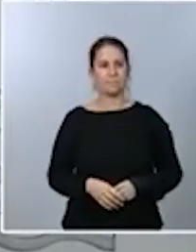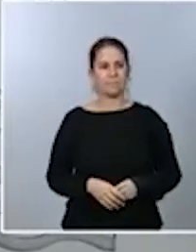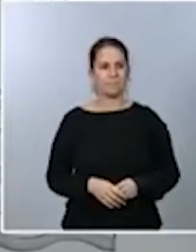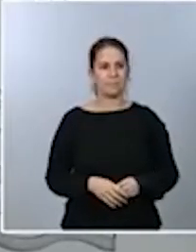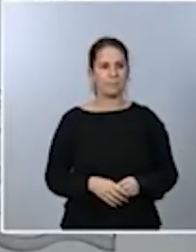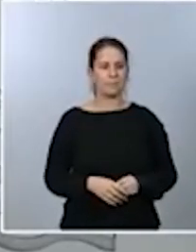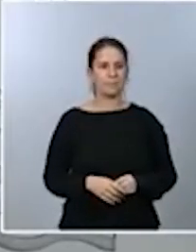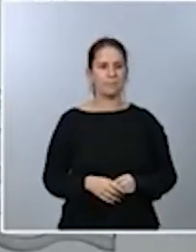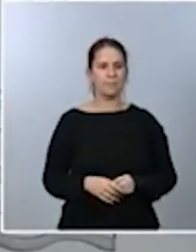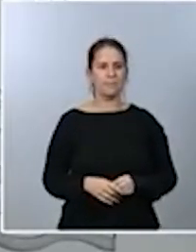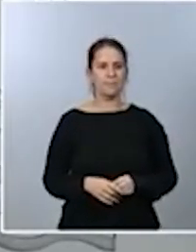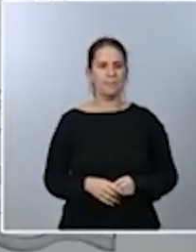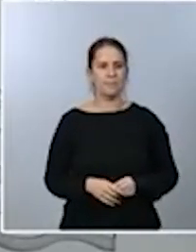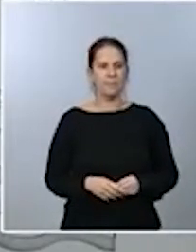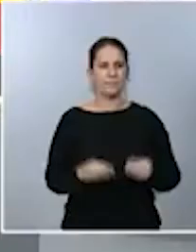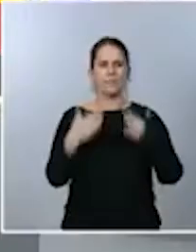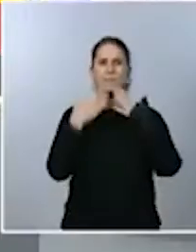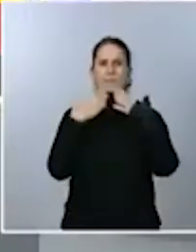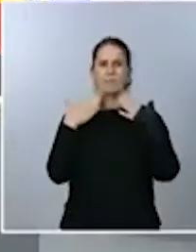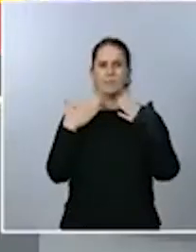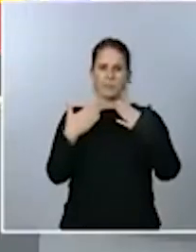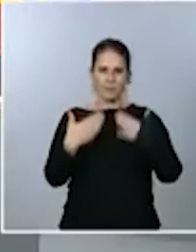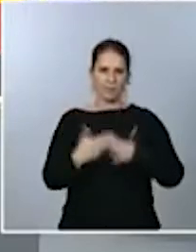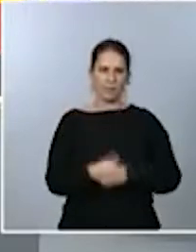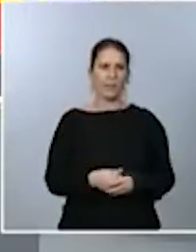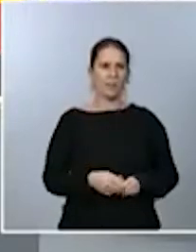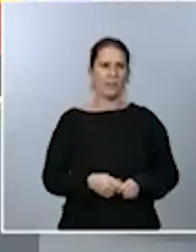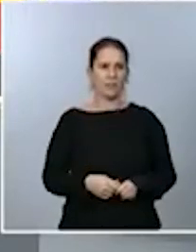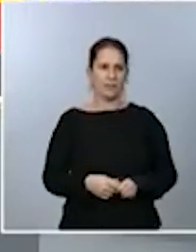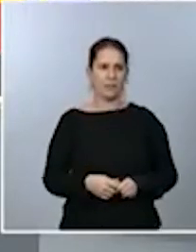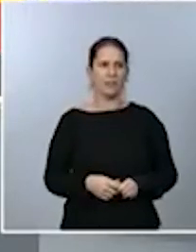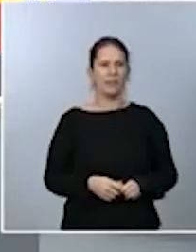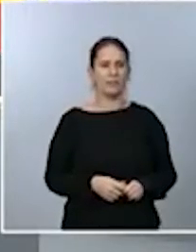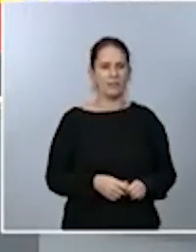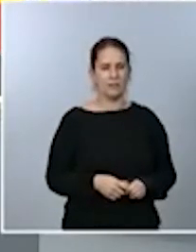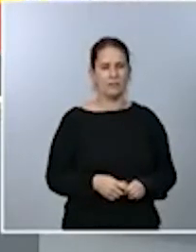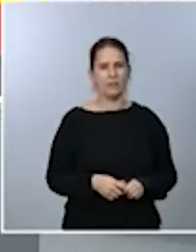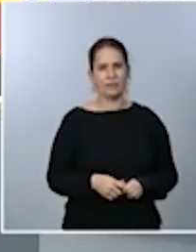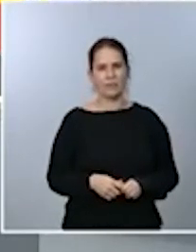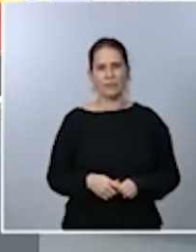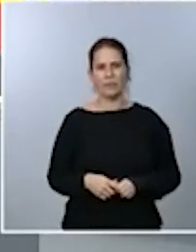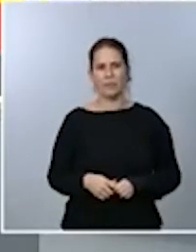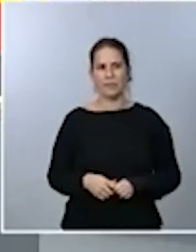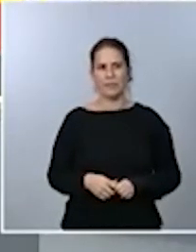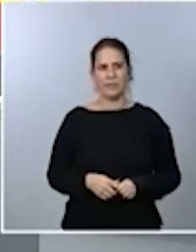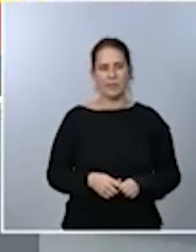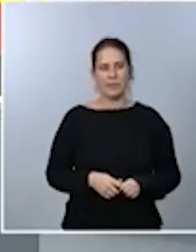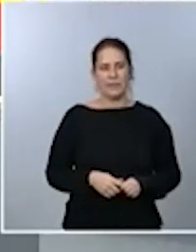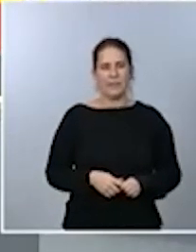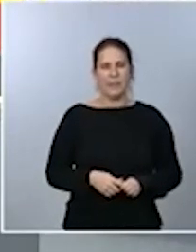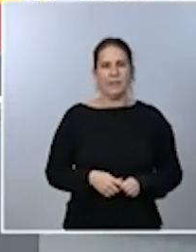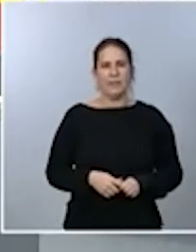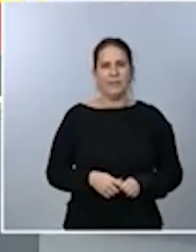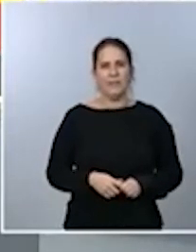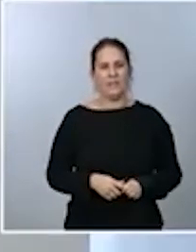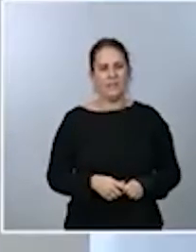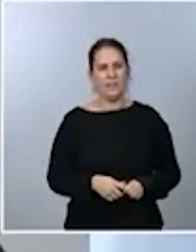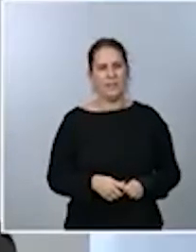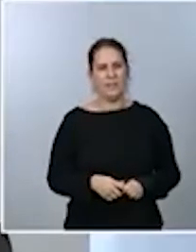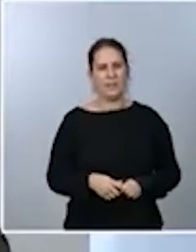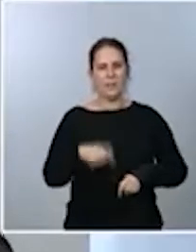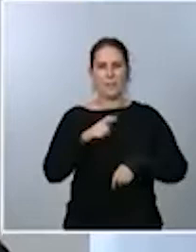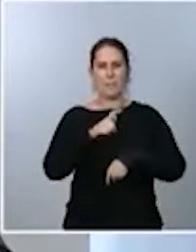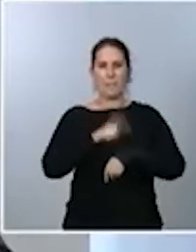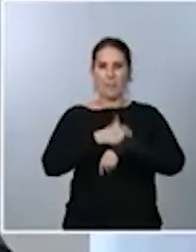Muchas gracias, Jordi, por sus preguntas. Lo del toque de queda, yo creo que me he